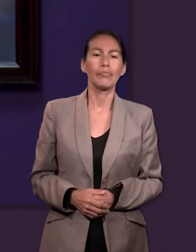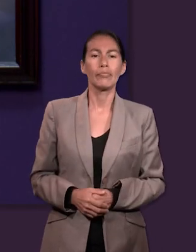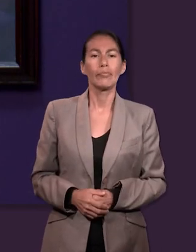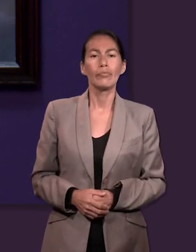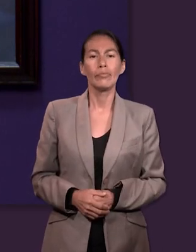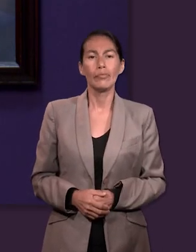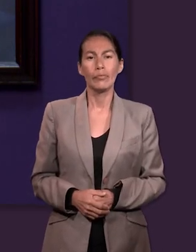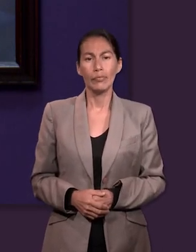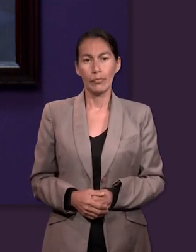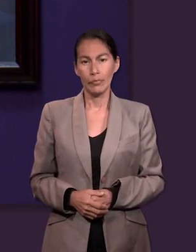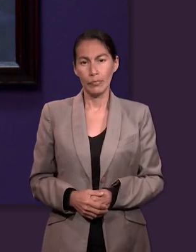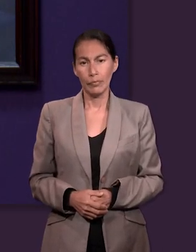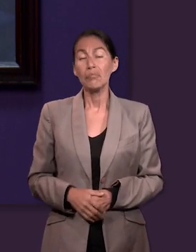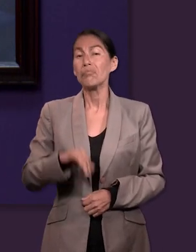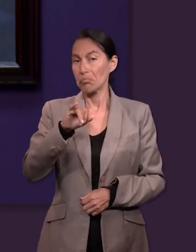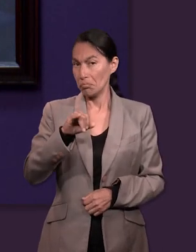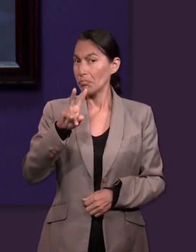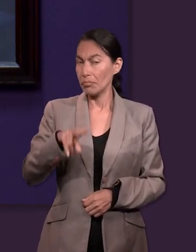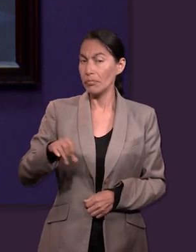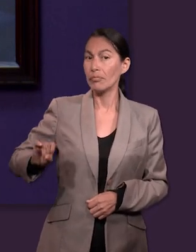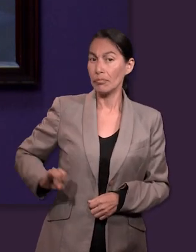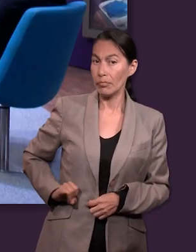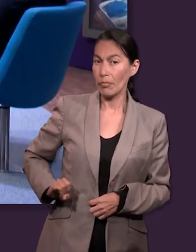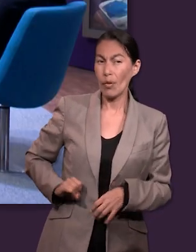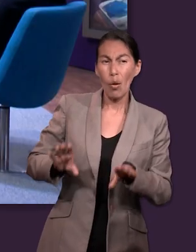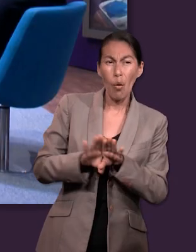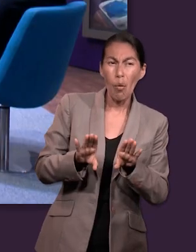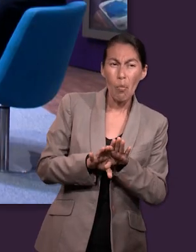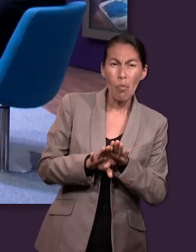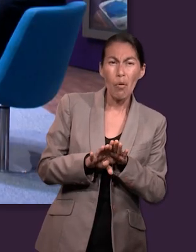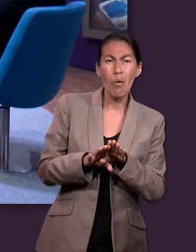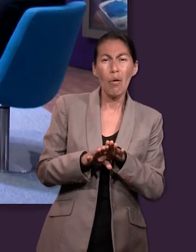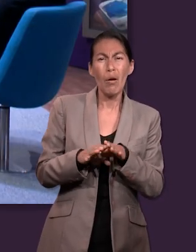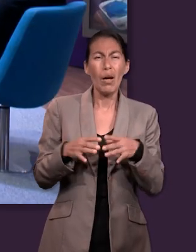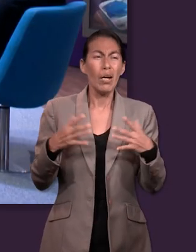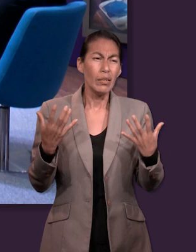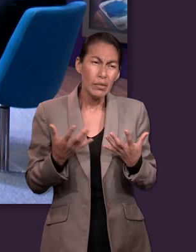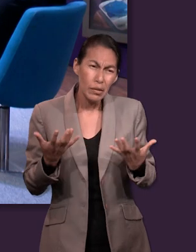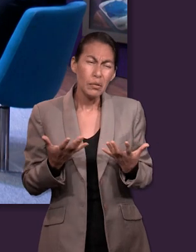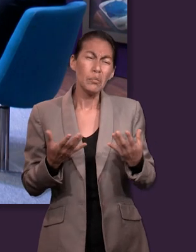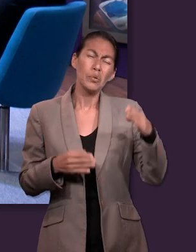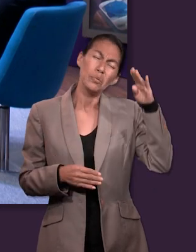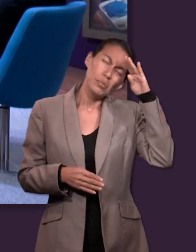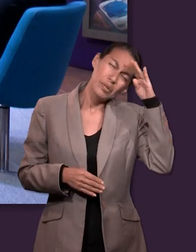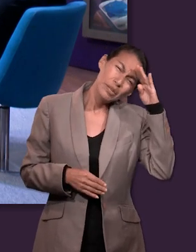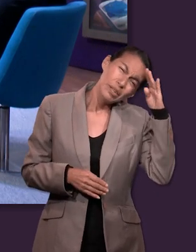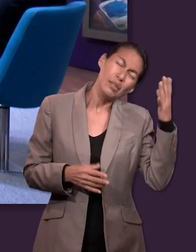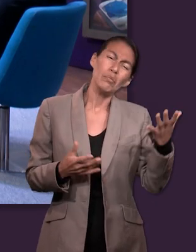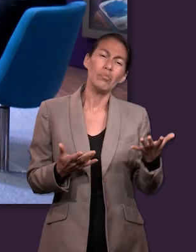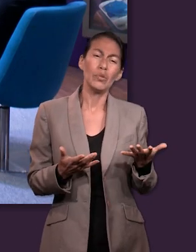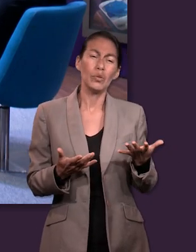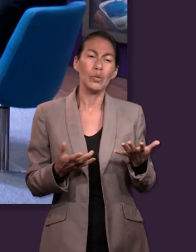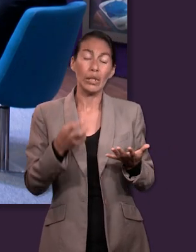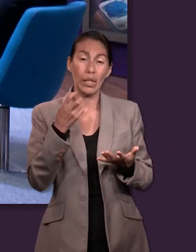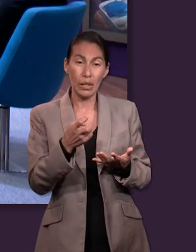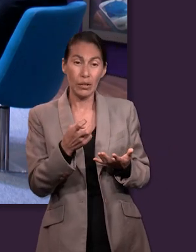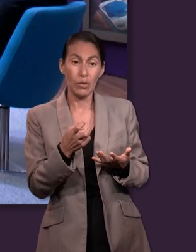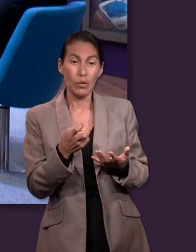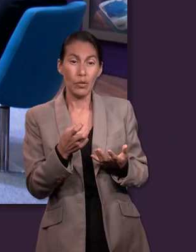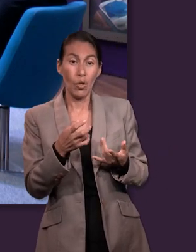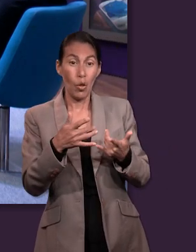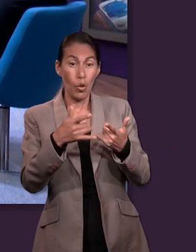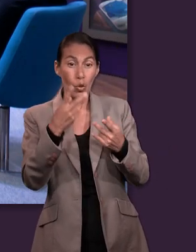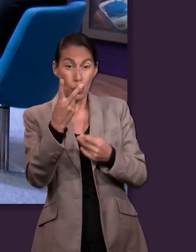no escuchar la voz de Dios. Qué interesante, ¿no? Ver cómo ciertas actitudes, pensamientos,